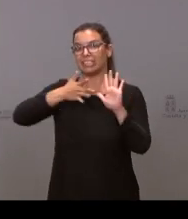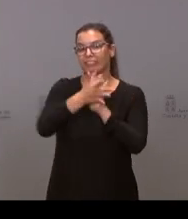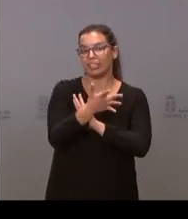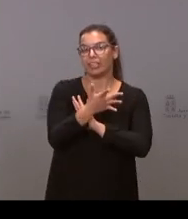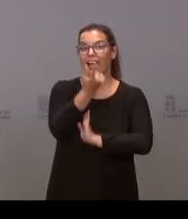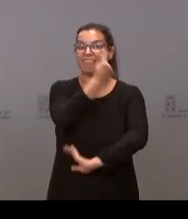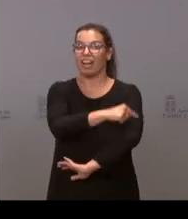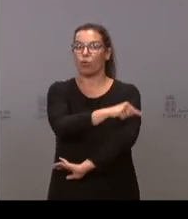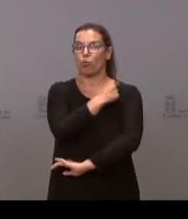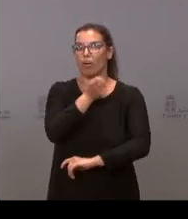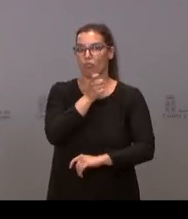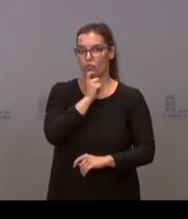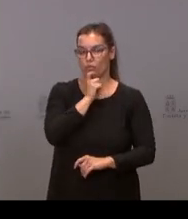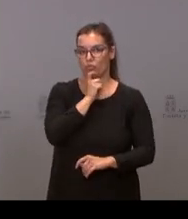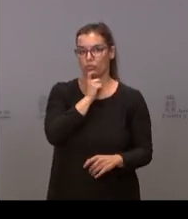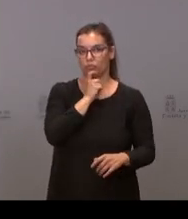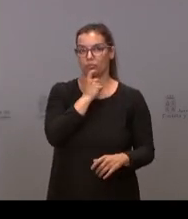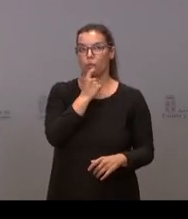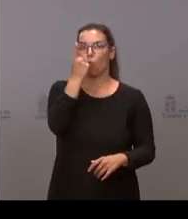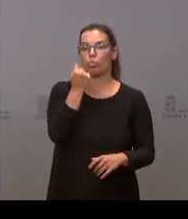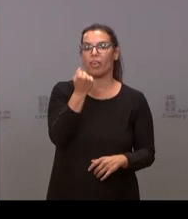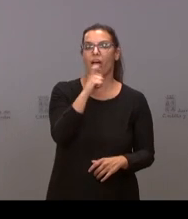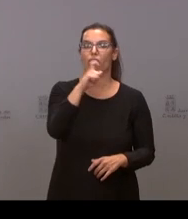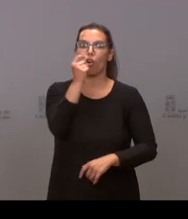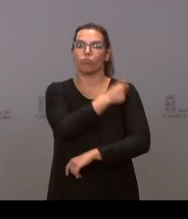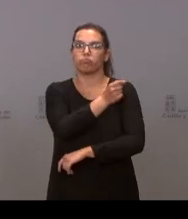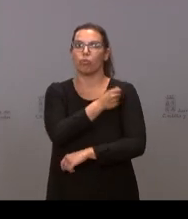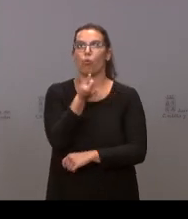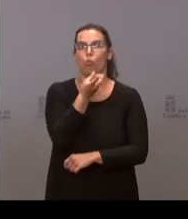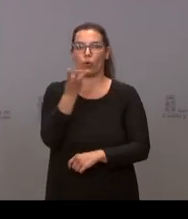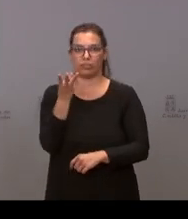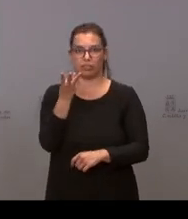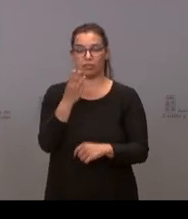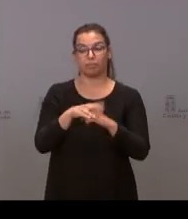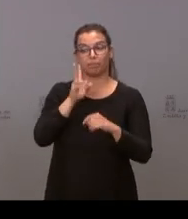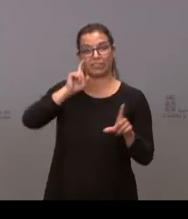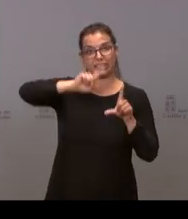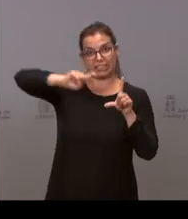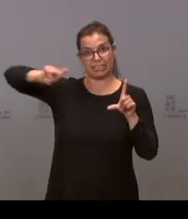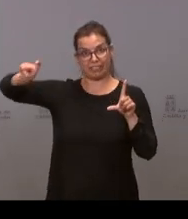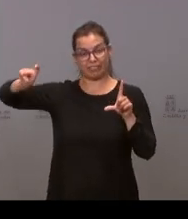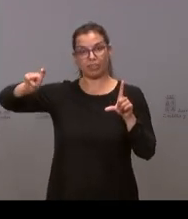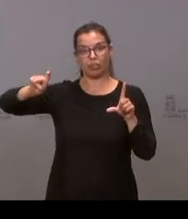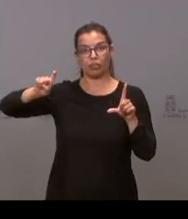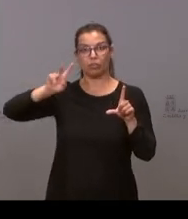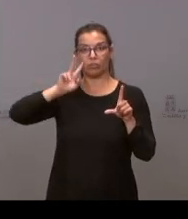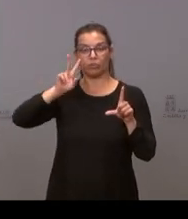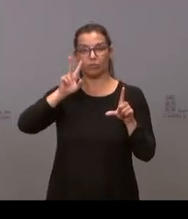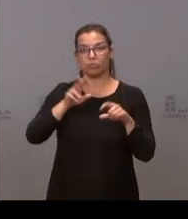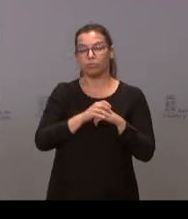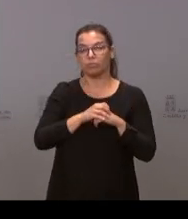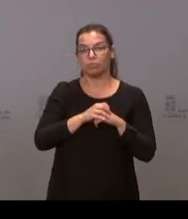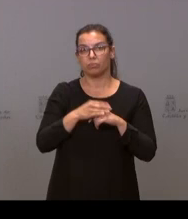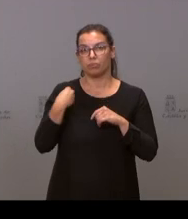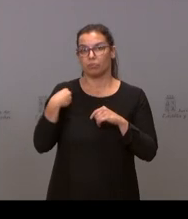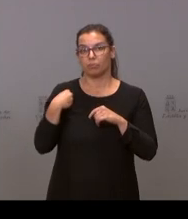por 100 habitantes. Y como se puede observar en este gráfico, sacado de la página de AguarWallingData, la misma que utiliza